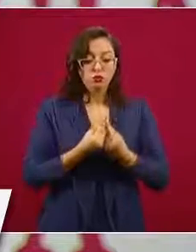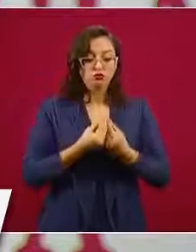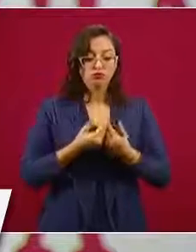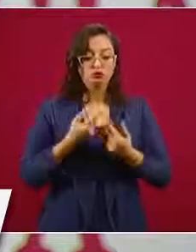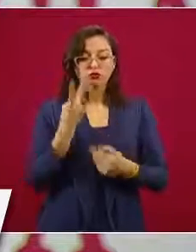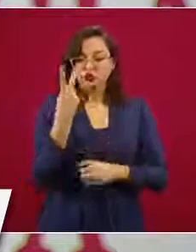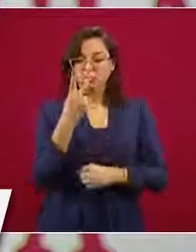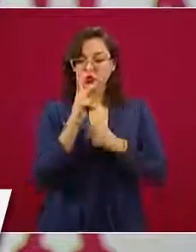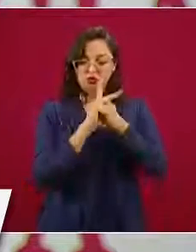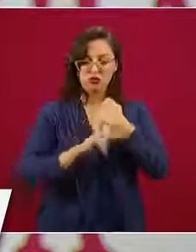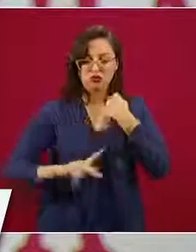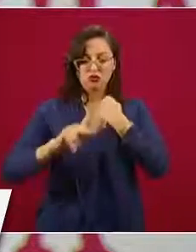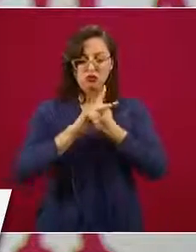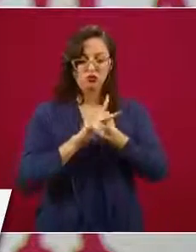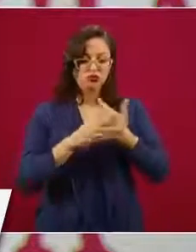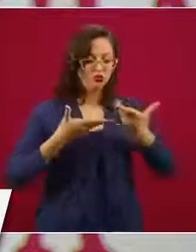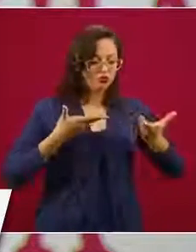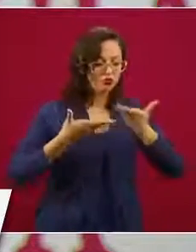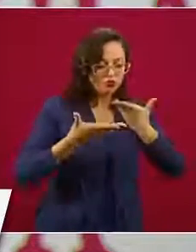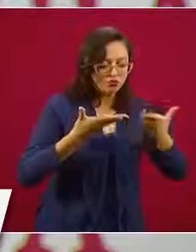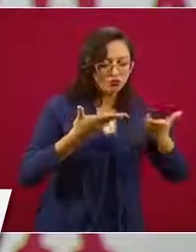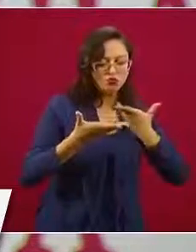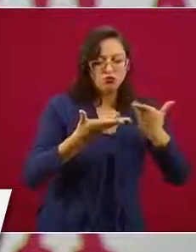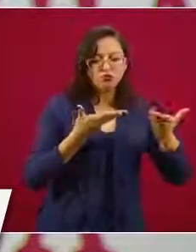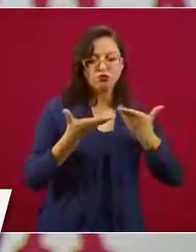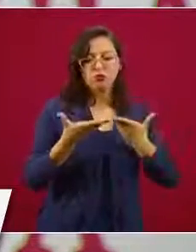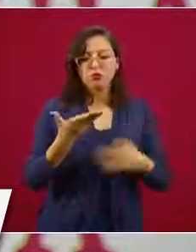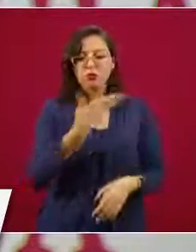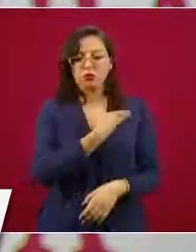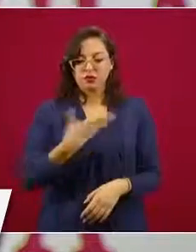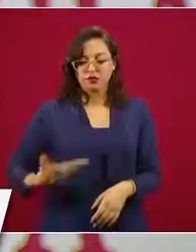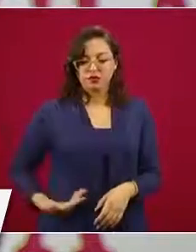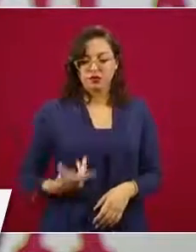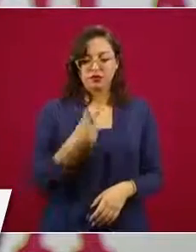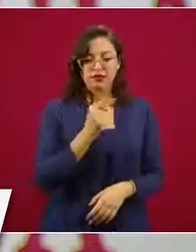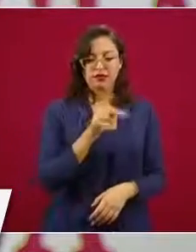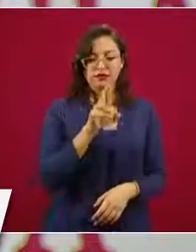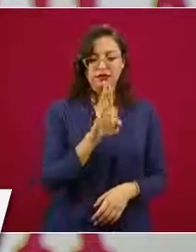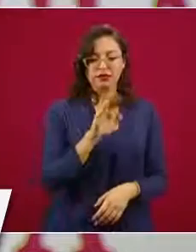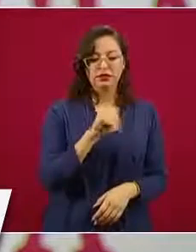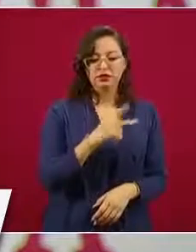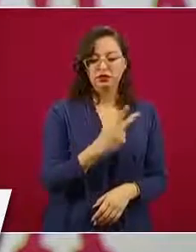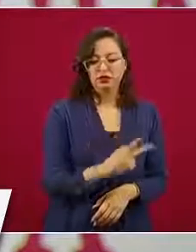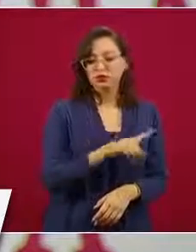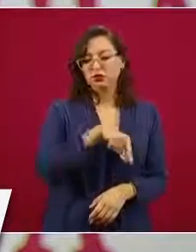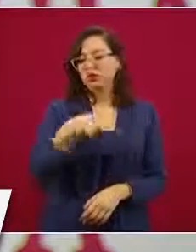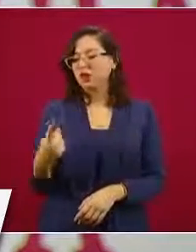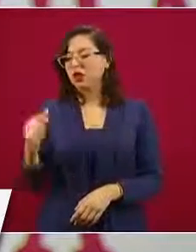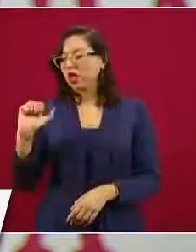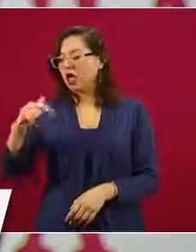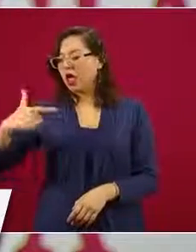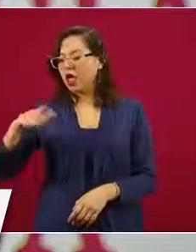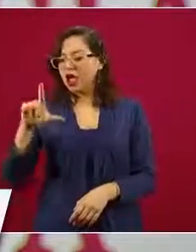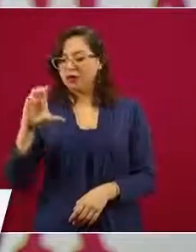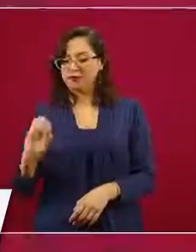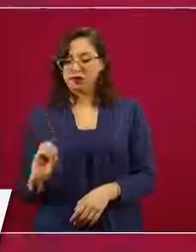es decir, reunión de trabajo, encuentro del presidente Donald Trump y el presidente Andrés Manuel López Obrador,